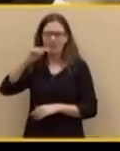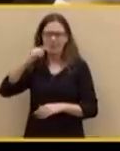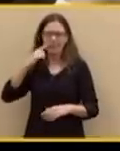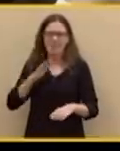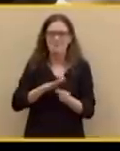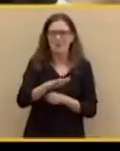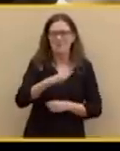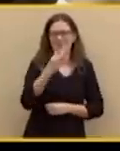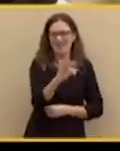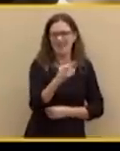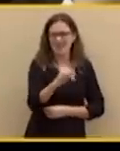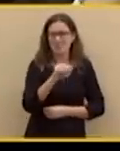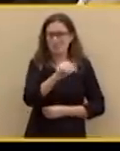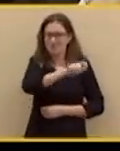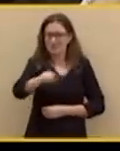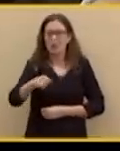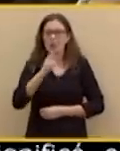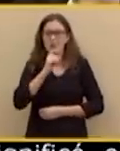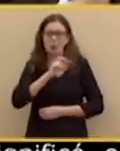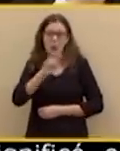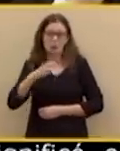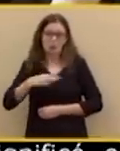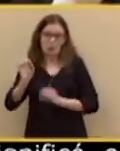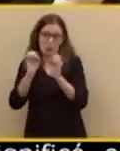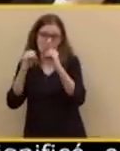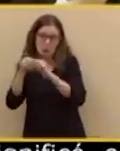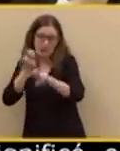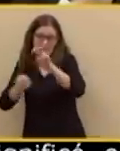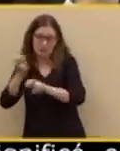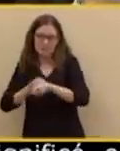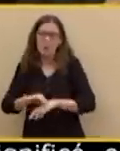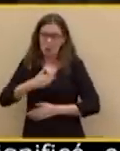busca en Google. Muy importante para España la Cruz de Borgoña.